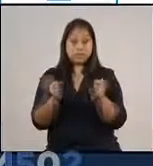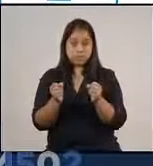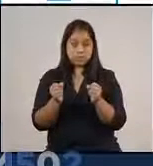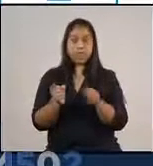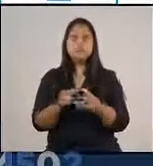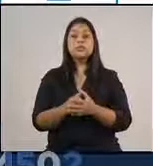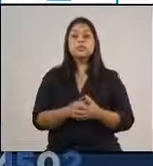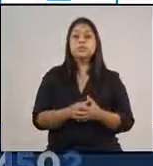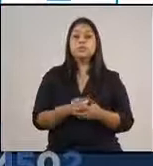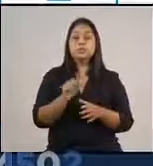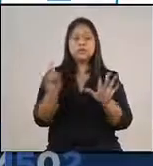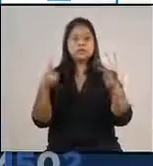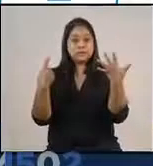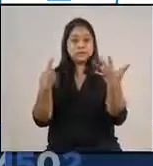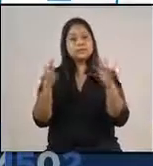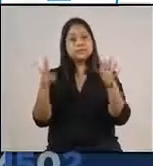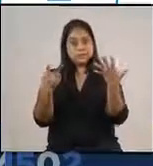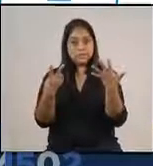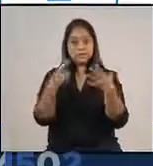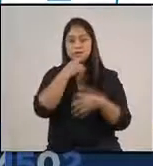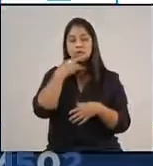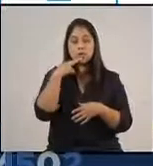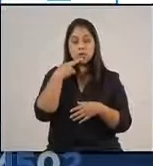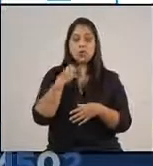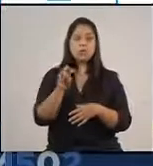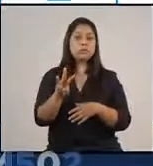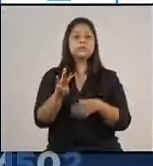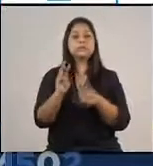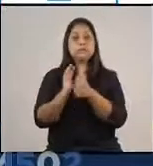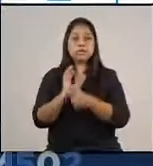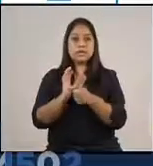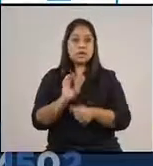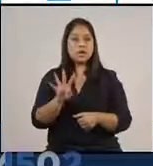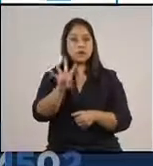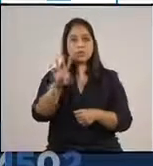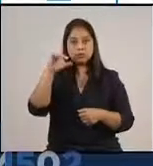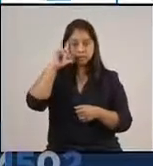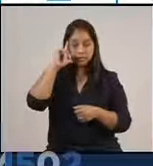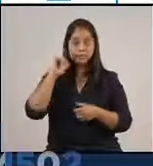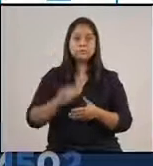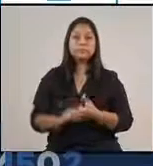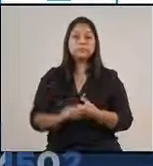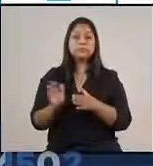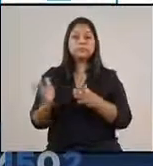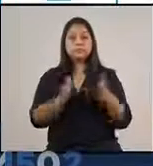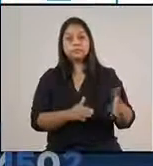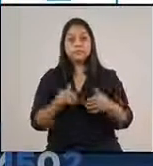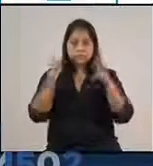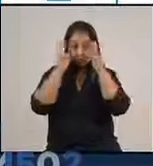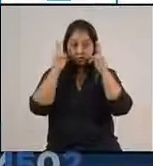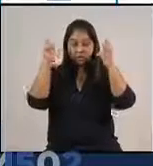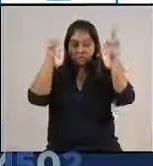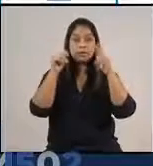municipios, 17 están en alerta roja, 3 en naranja y 4 en amarillo. En el caso de Xuchitepeque,